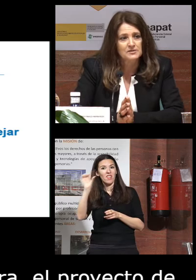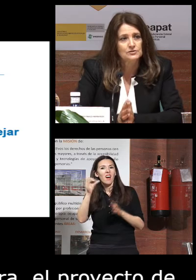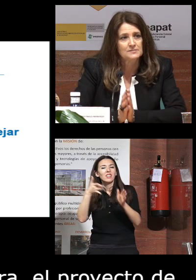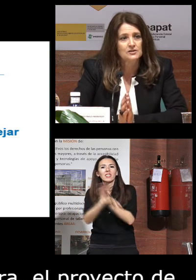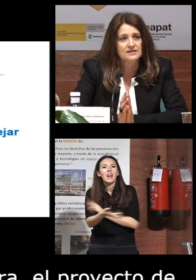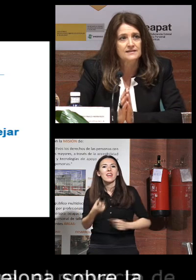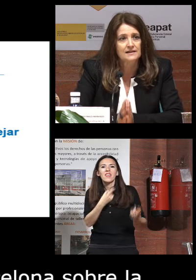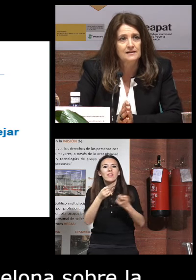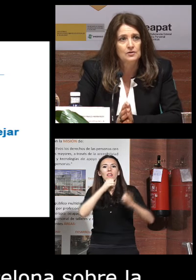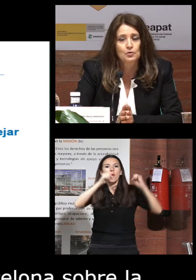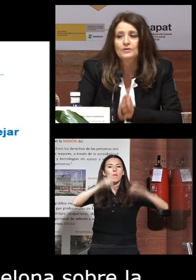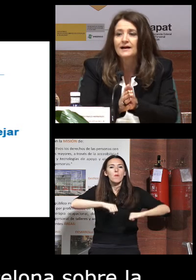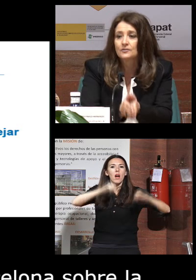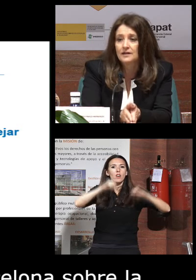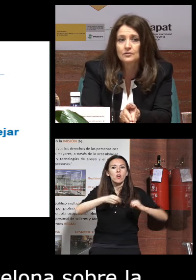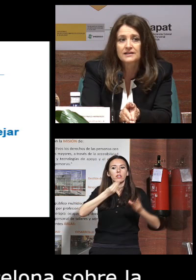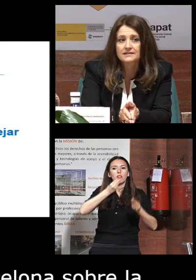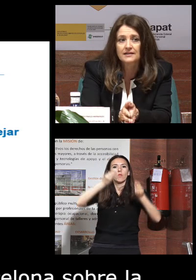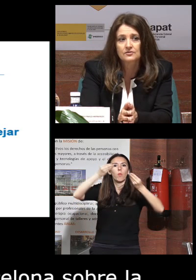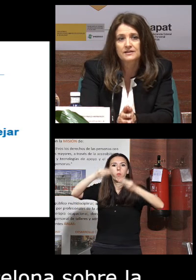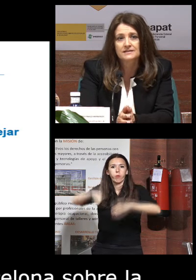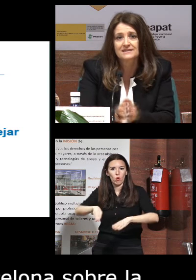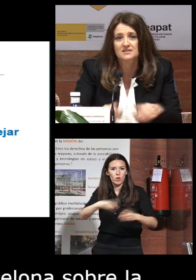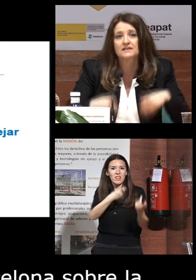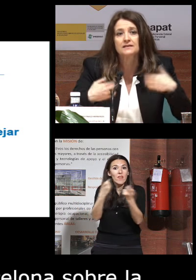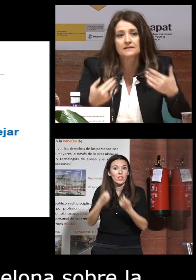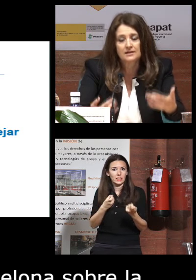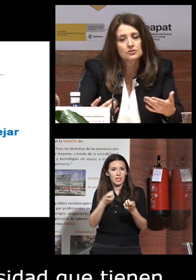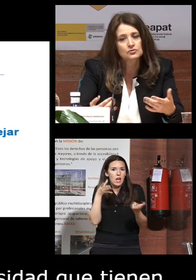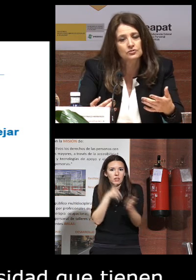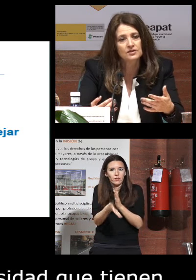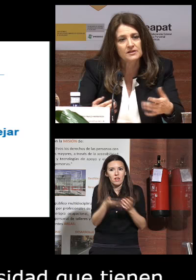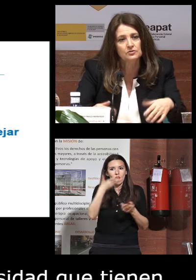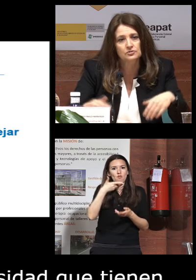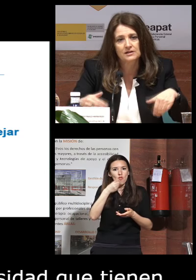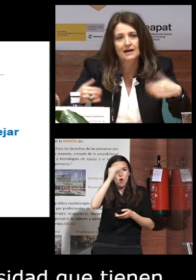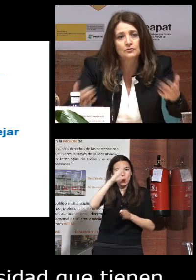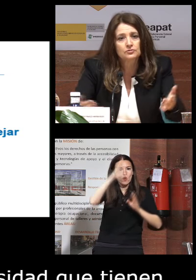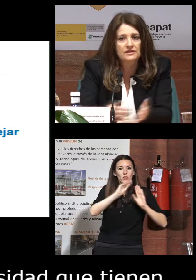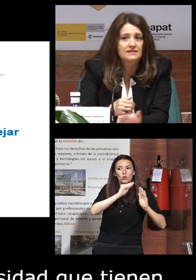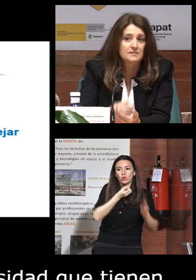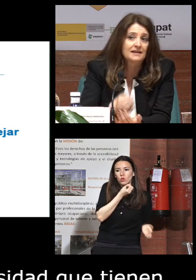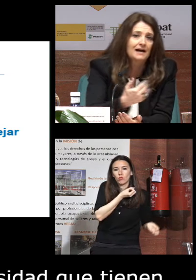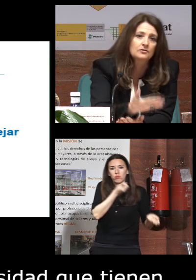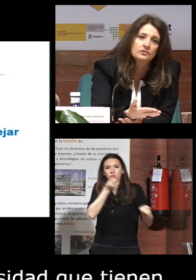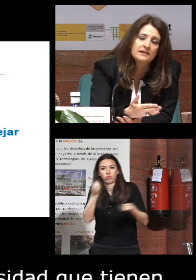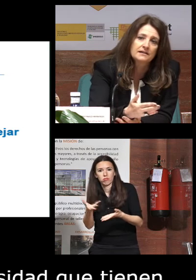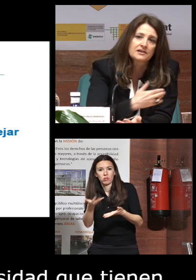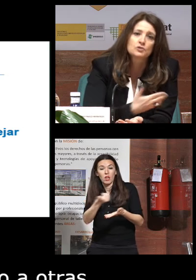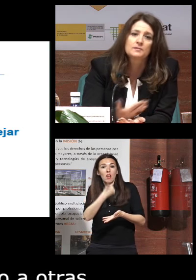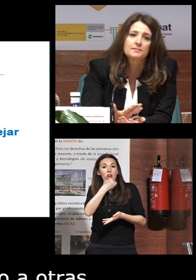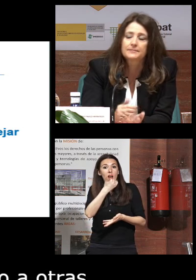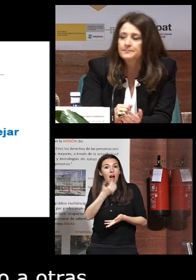tienen las personas mayores de dejar un legado a otras generaciones de transmitir sus conocimientos a otros de transmitir algo